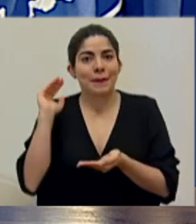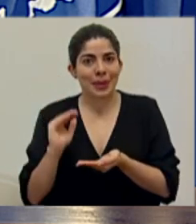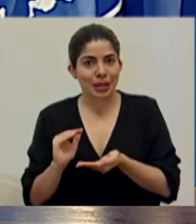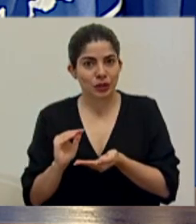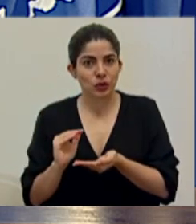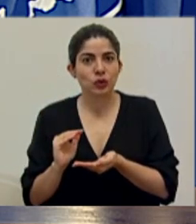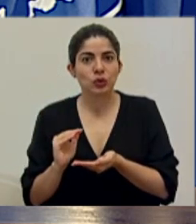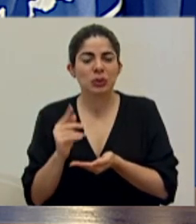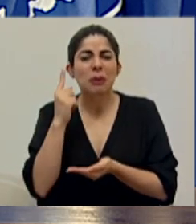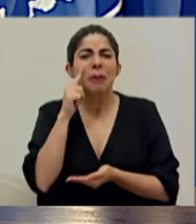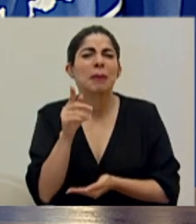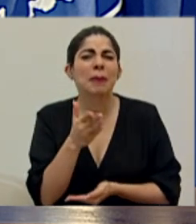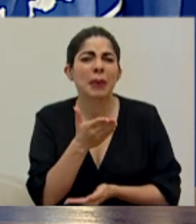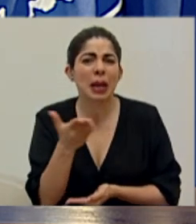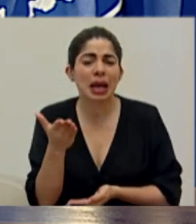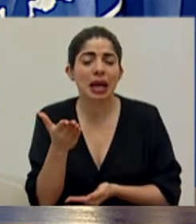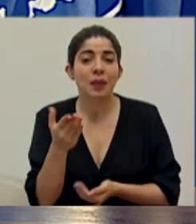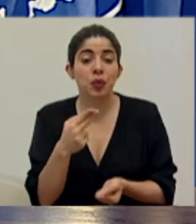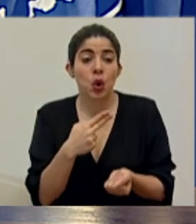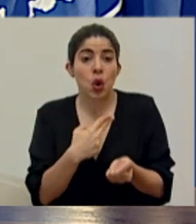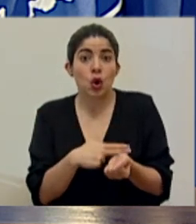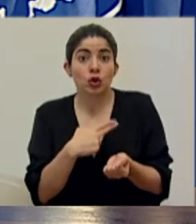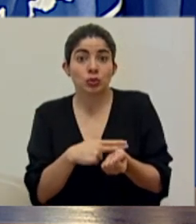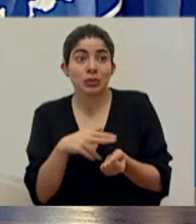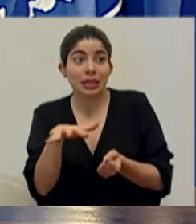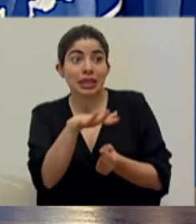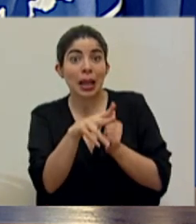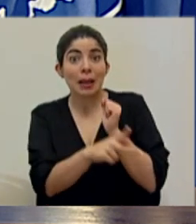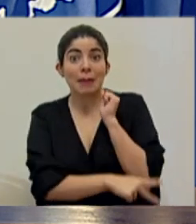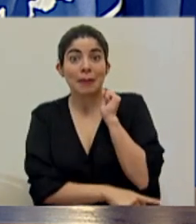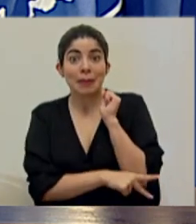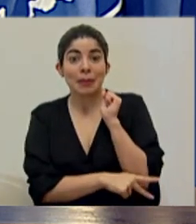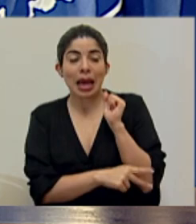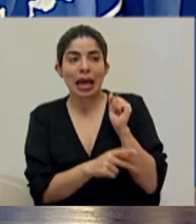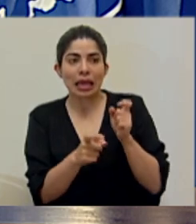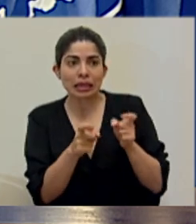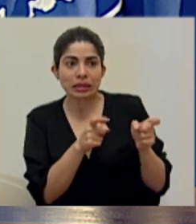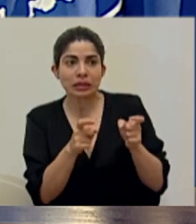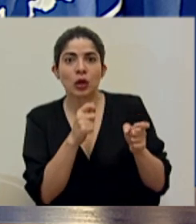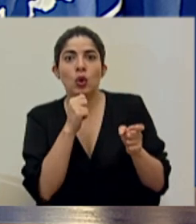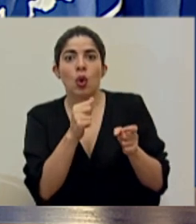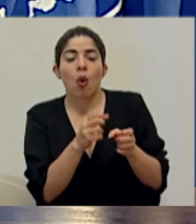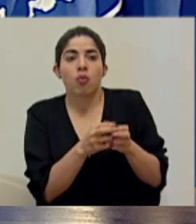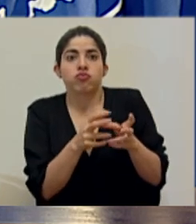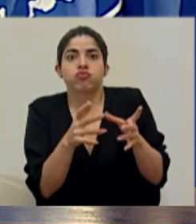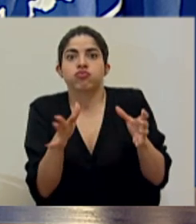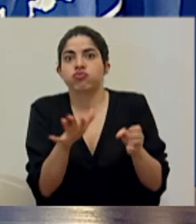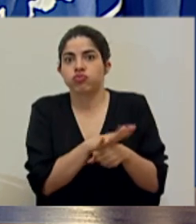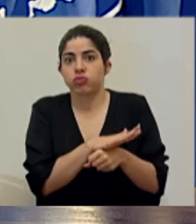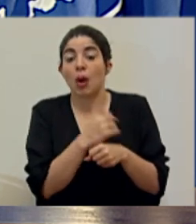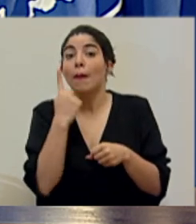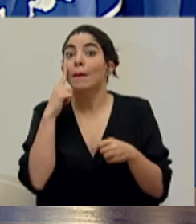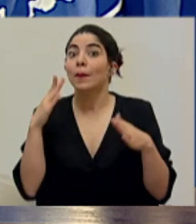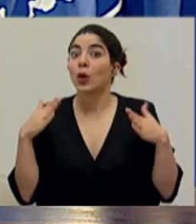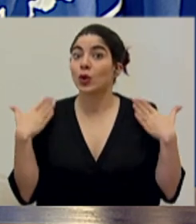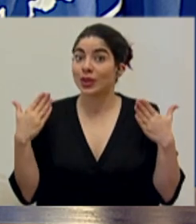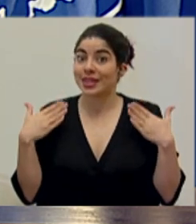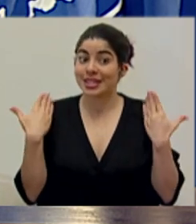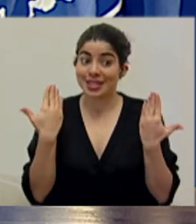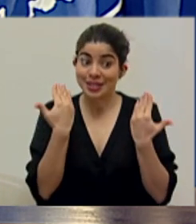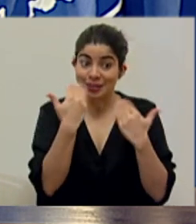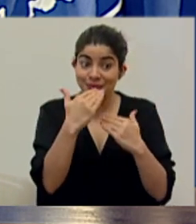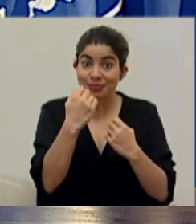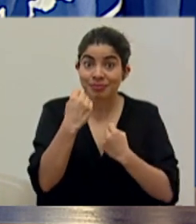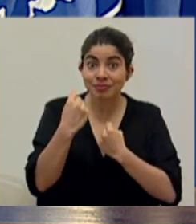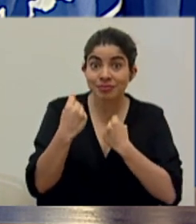tal manera que la capacidad hospitalaria del país no se sobrepase. Dichosamente, la restricción vehicular